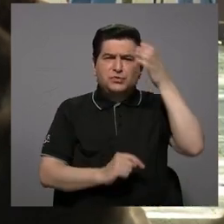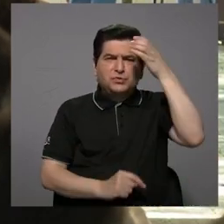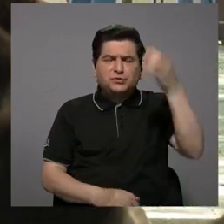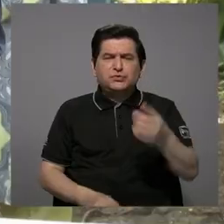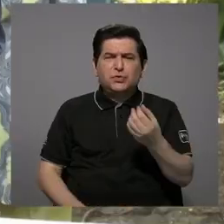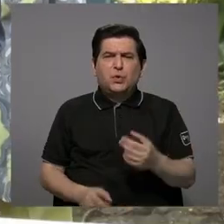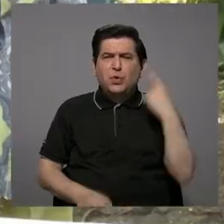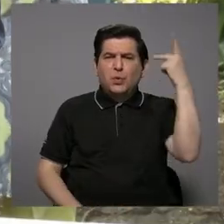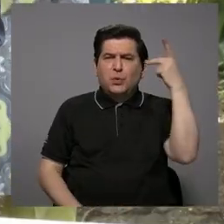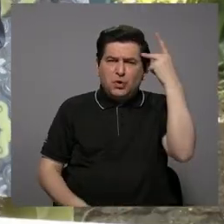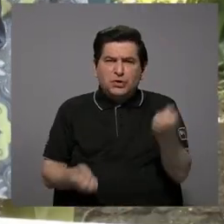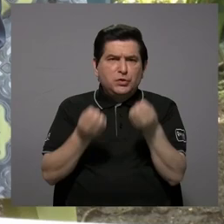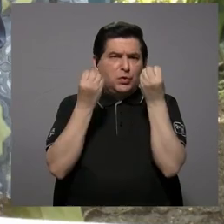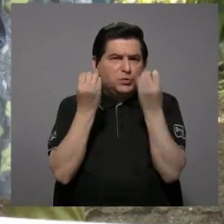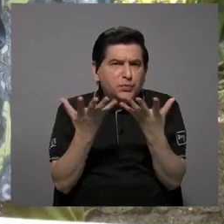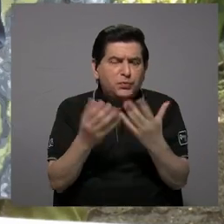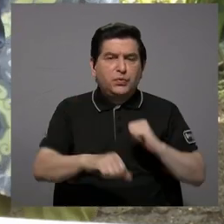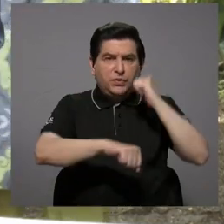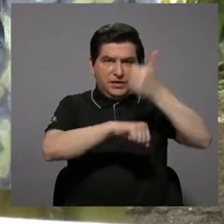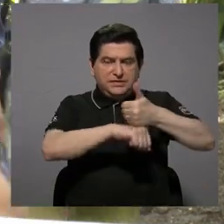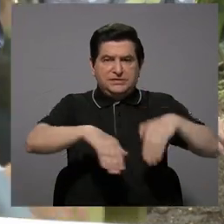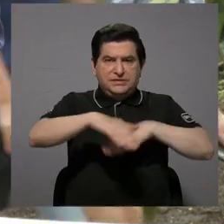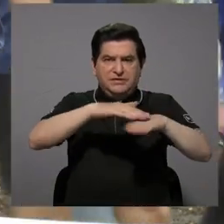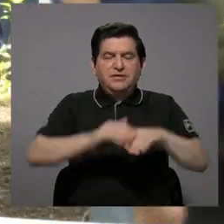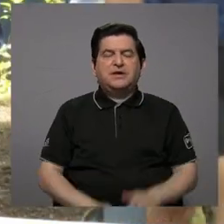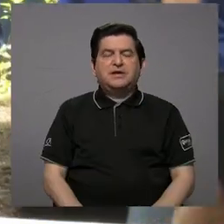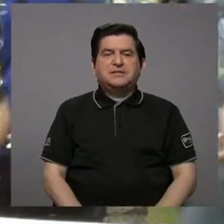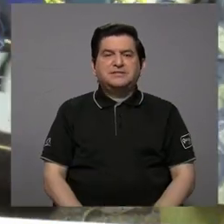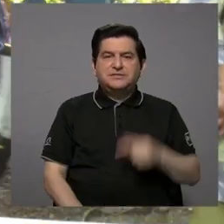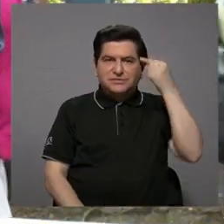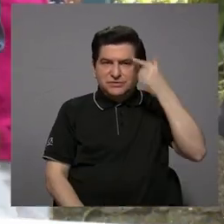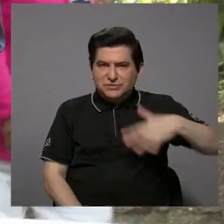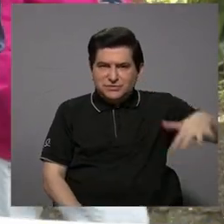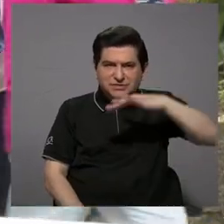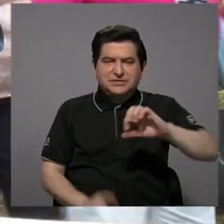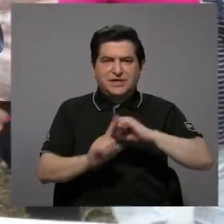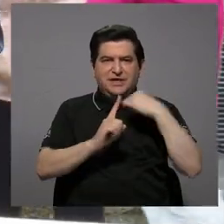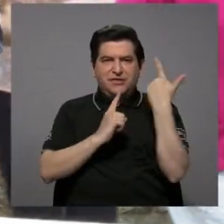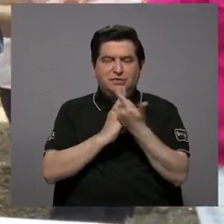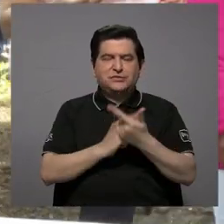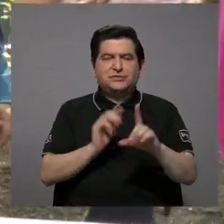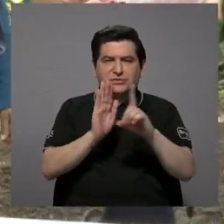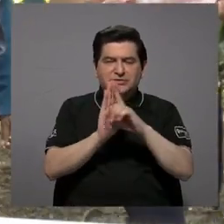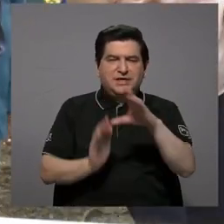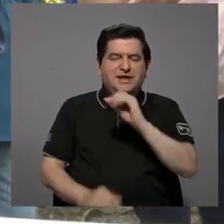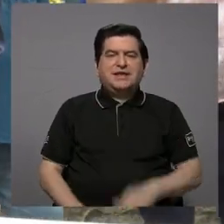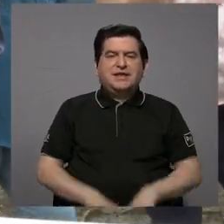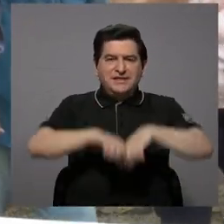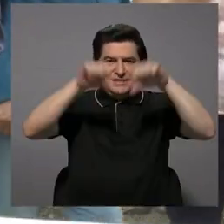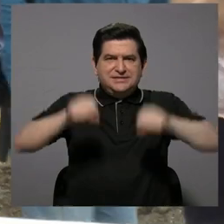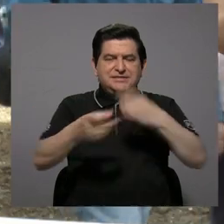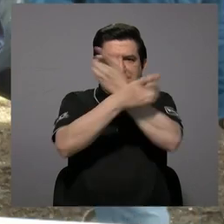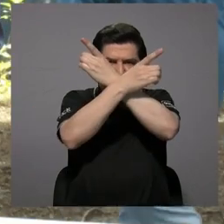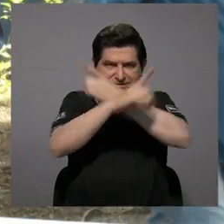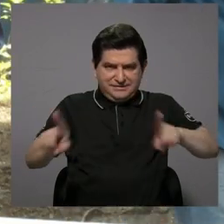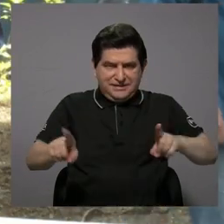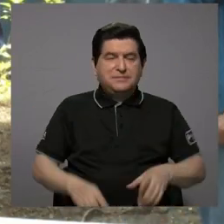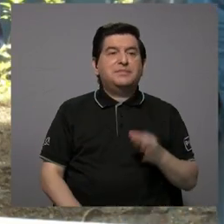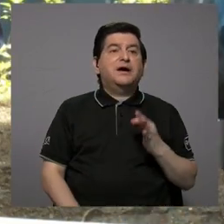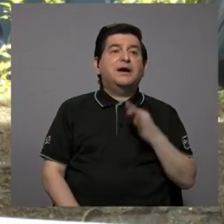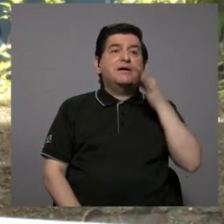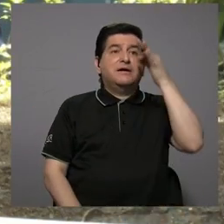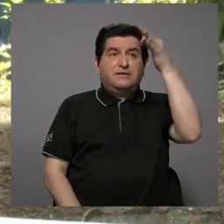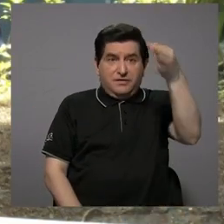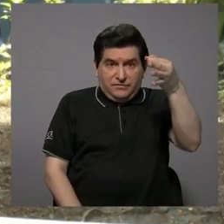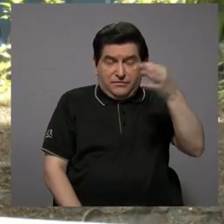y políticos que sentaron las bases del Estado Social de Derecho y también del régimen democrático, que a futuro